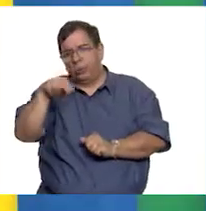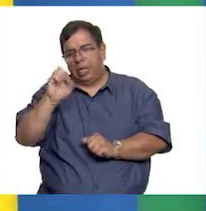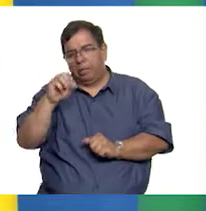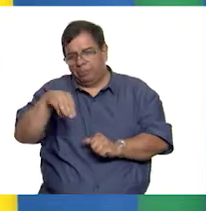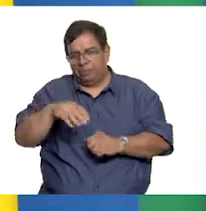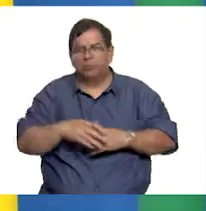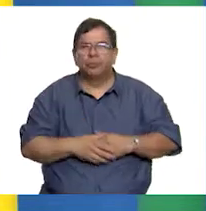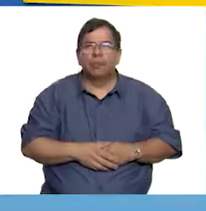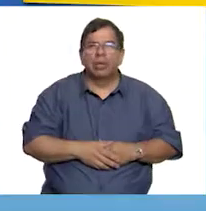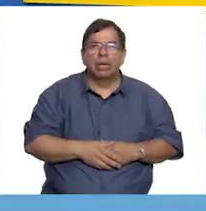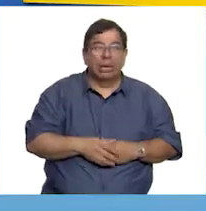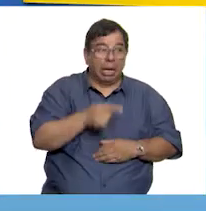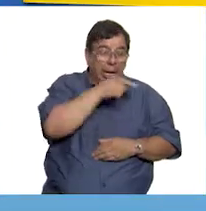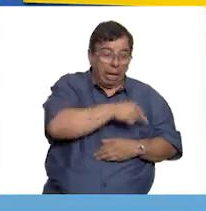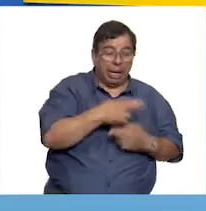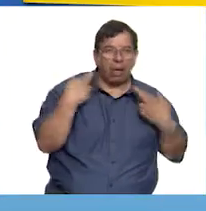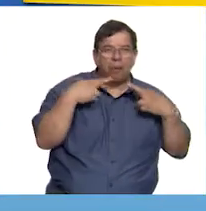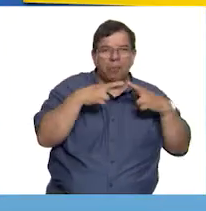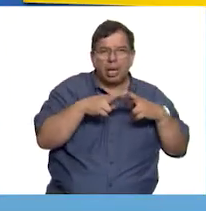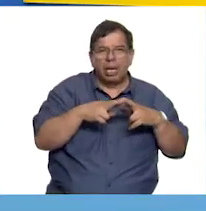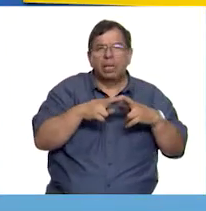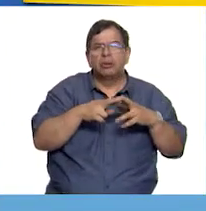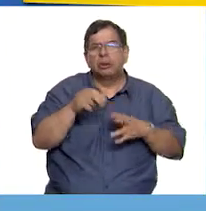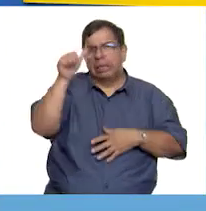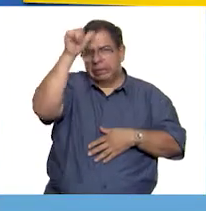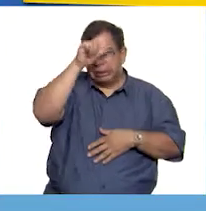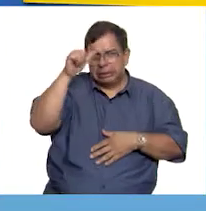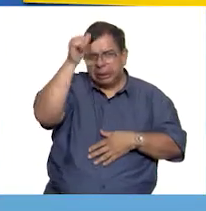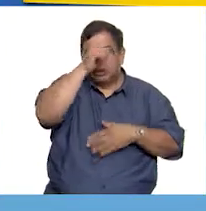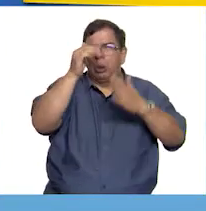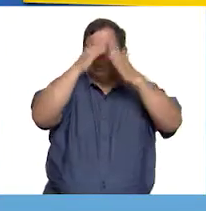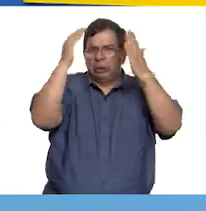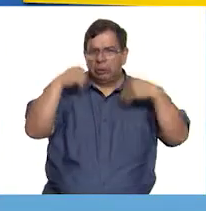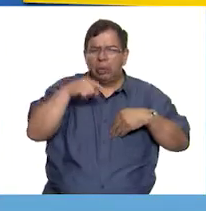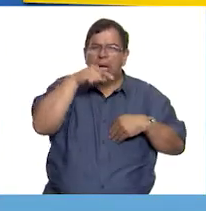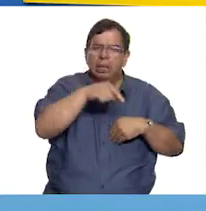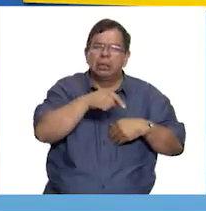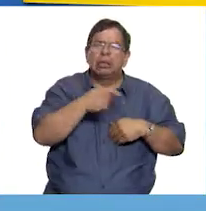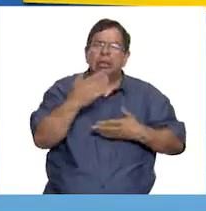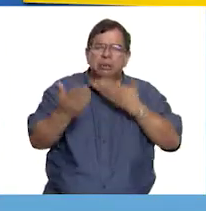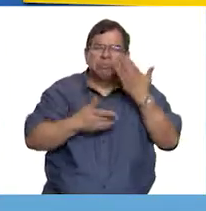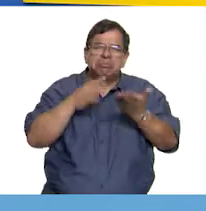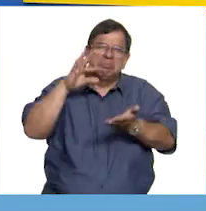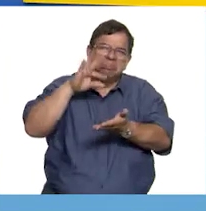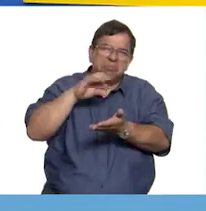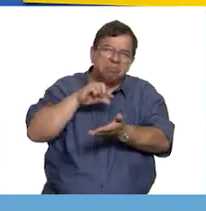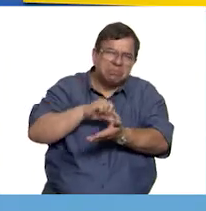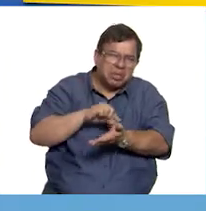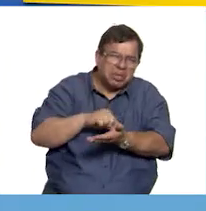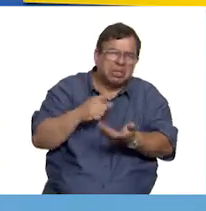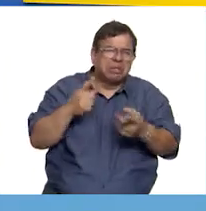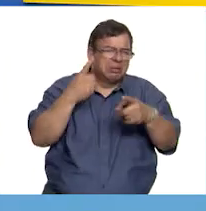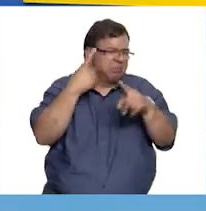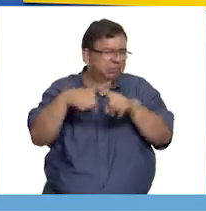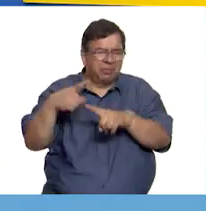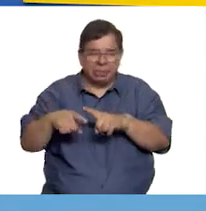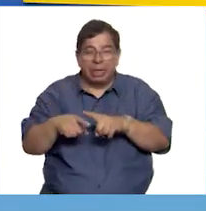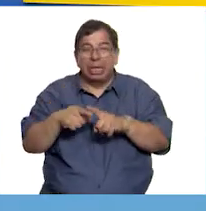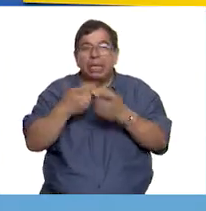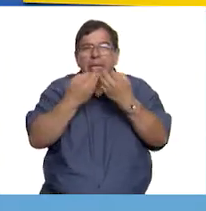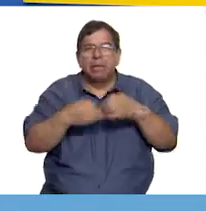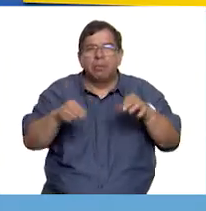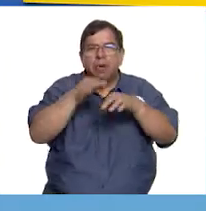profesores que ahí daban clases eran religiosos y ahí se podía estudiar medicina, entre otras muchas. Es importante